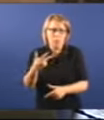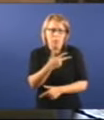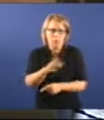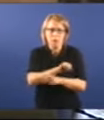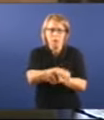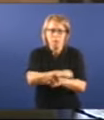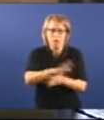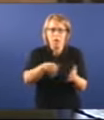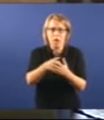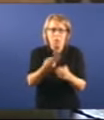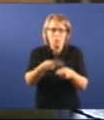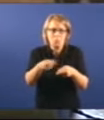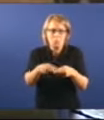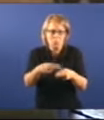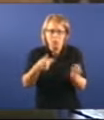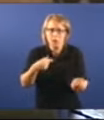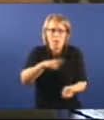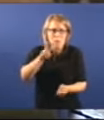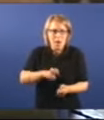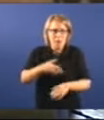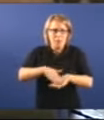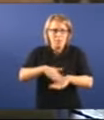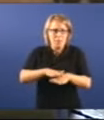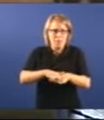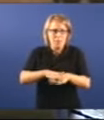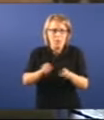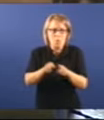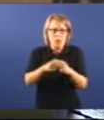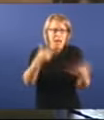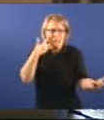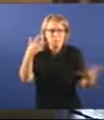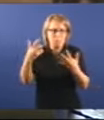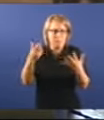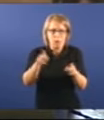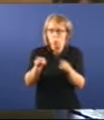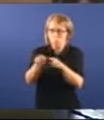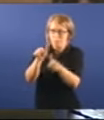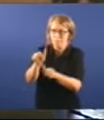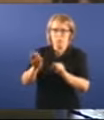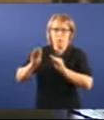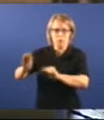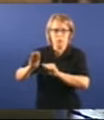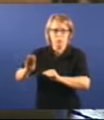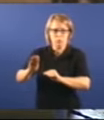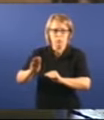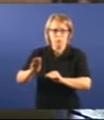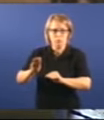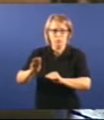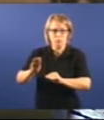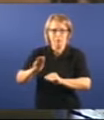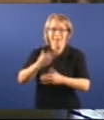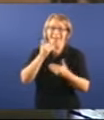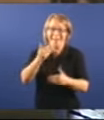dende a política, converter a política, mesmo nun espectáculo como vostede fai, sostido nunha mayoría